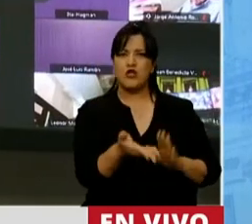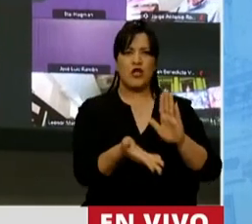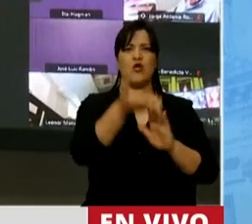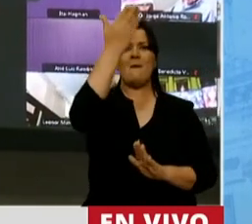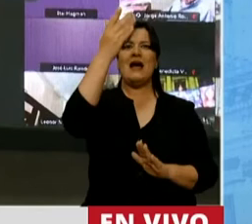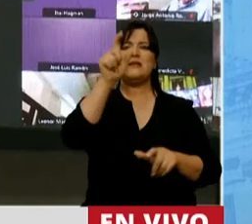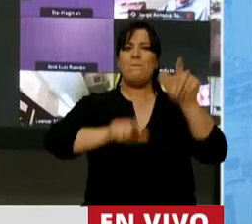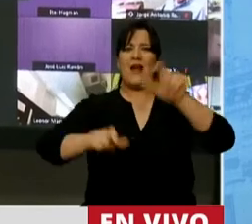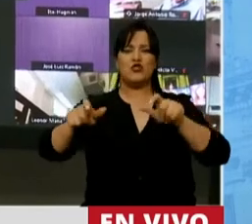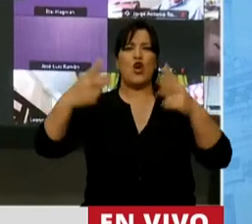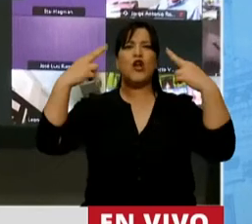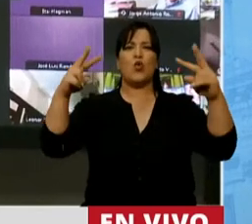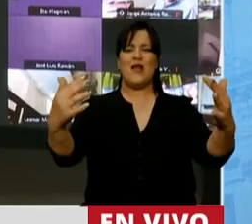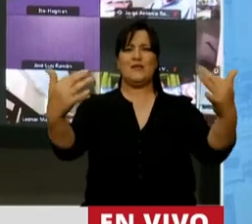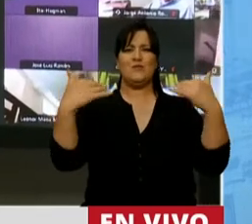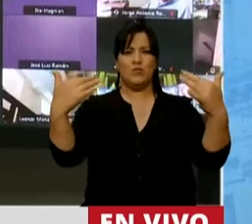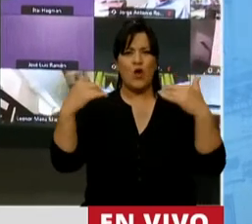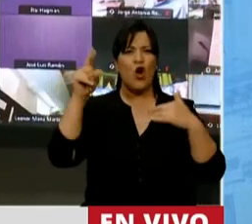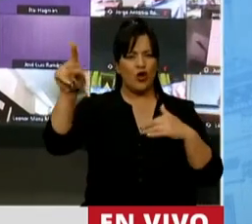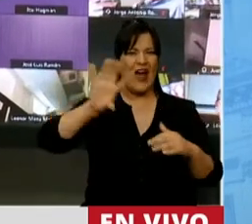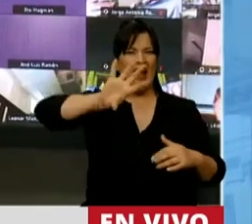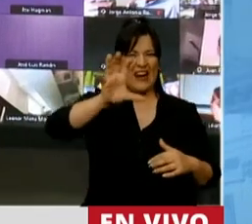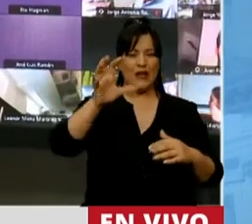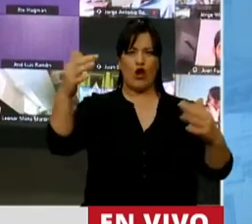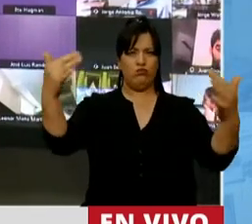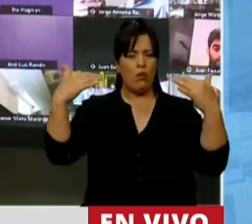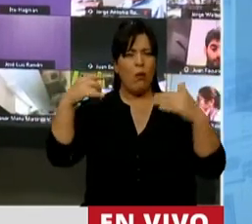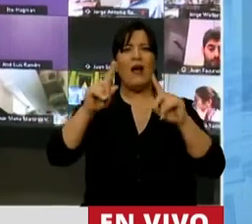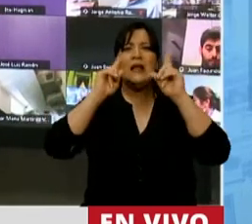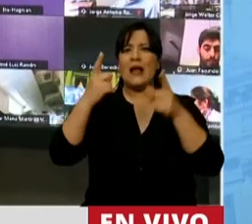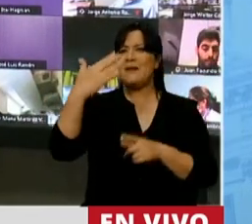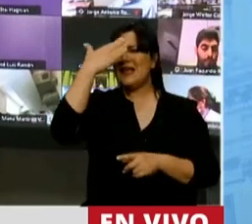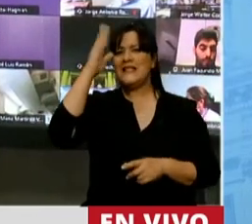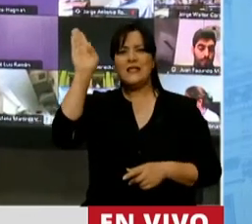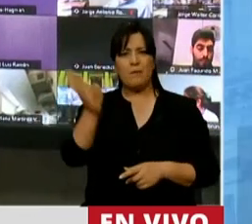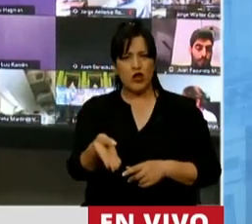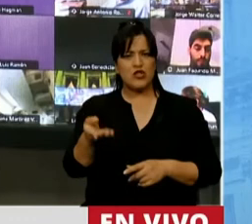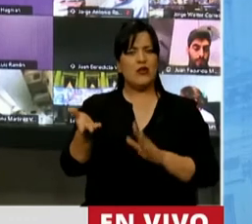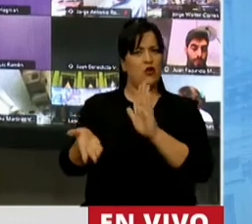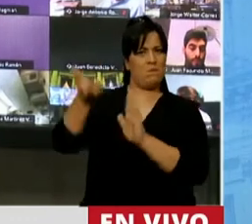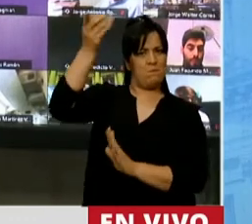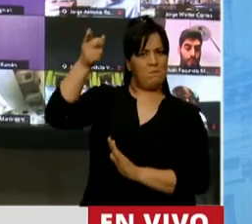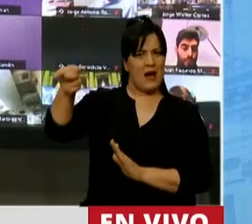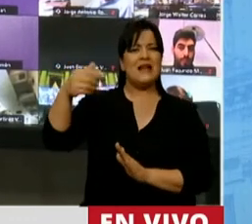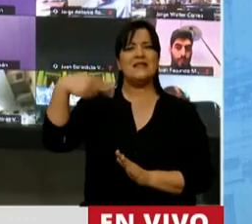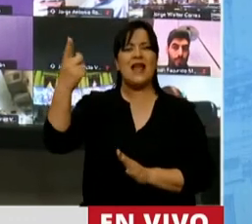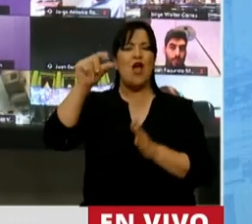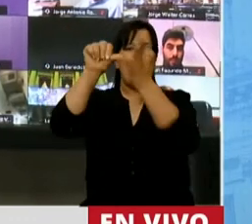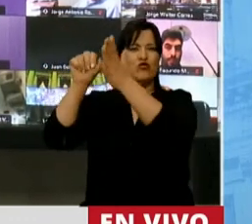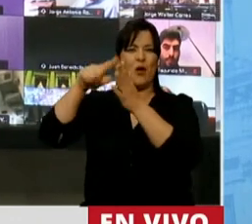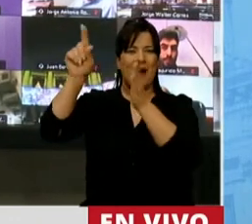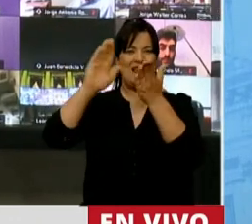turistas de las zonas de la región y un 15% más de los principales países